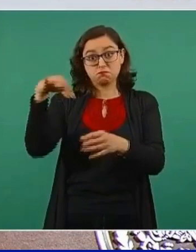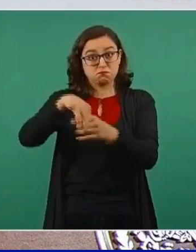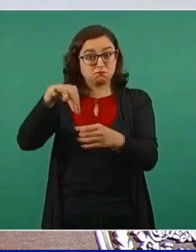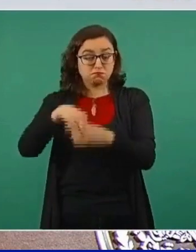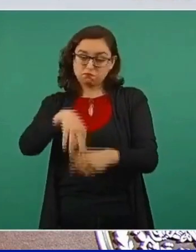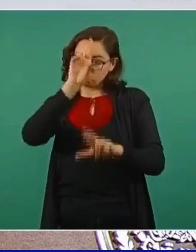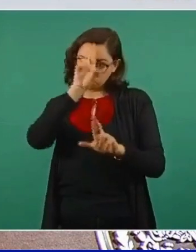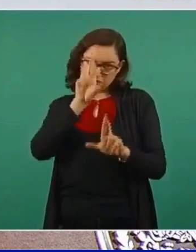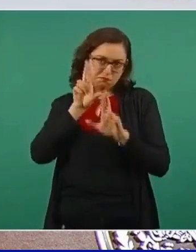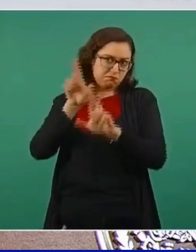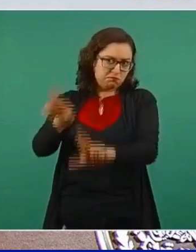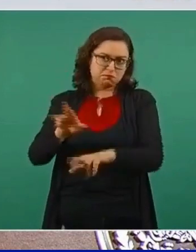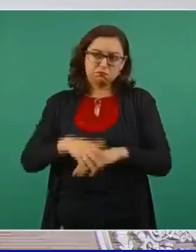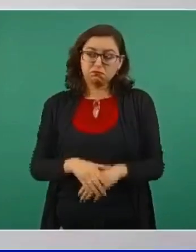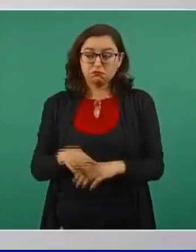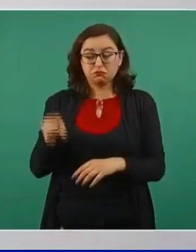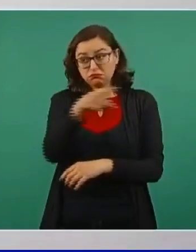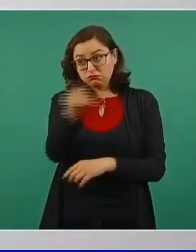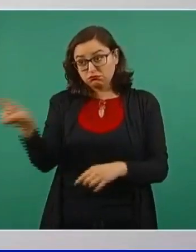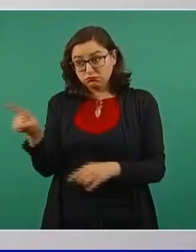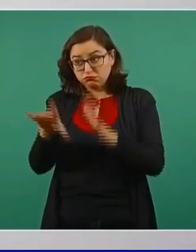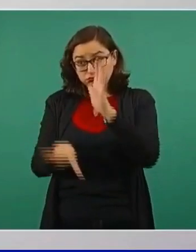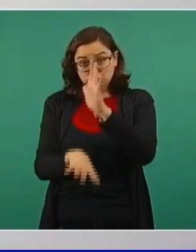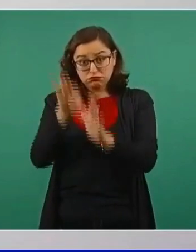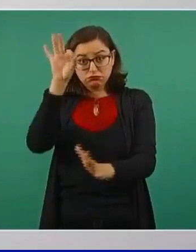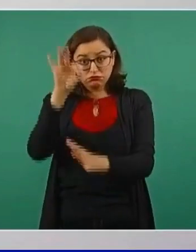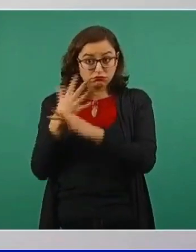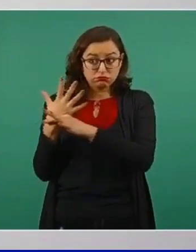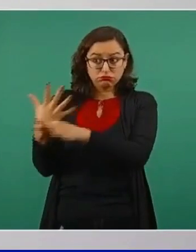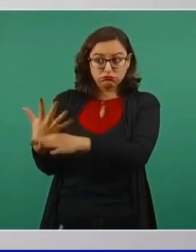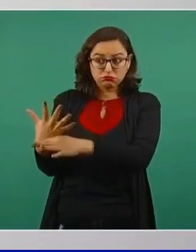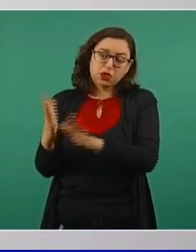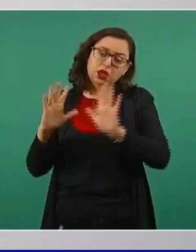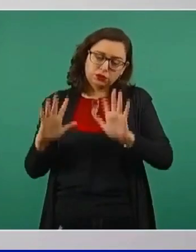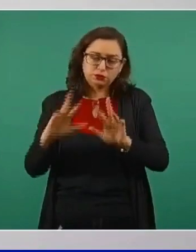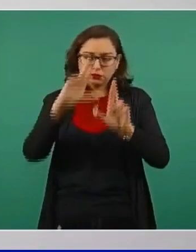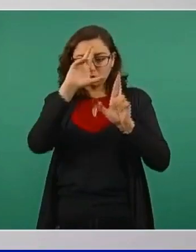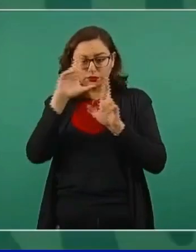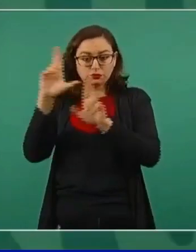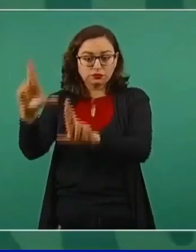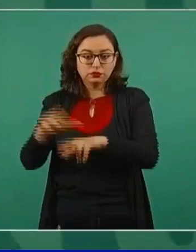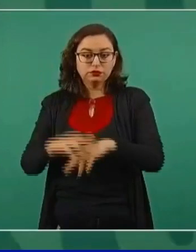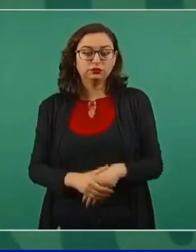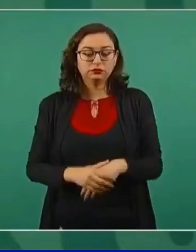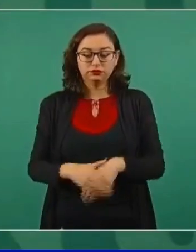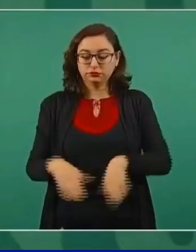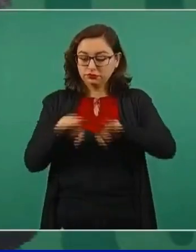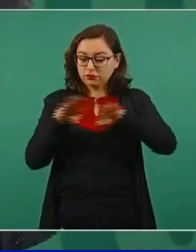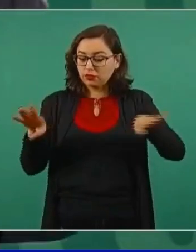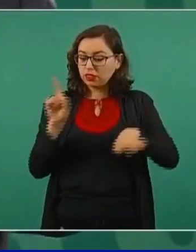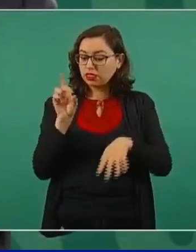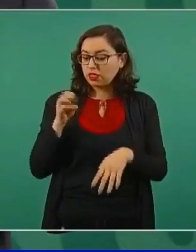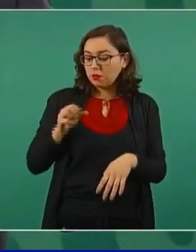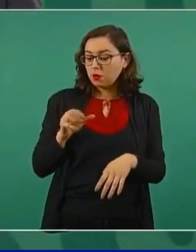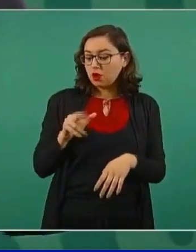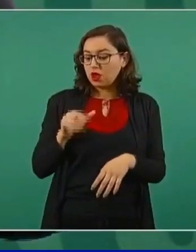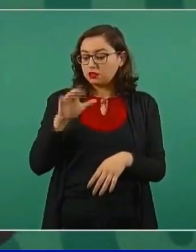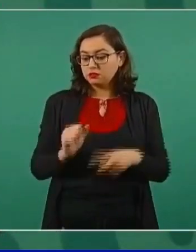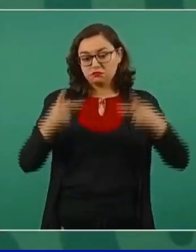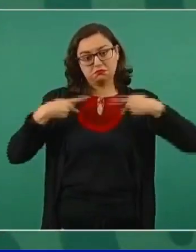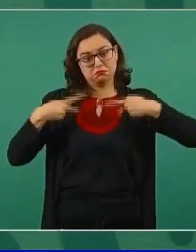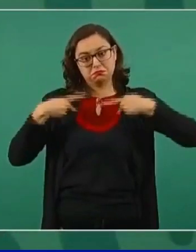Lo que la gente diga, en la democracia el pueblo manda ¿Y ya?